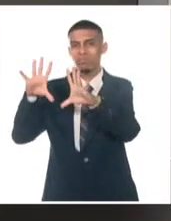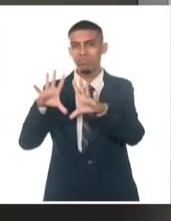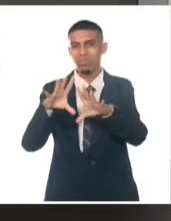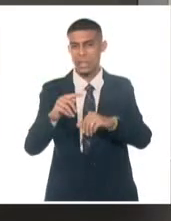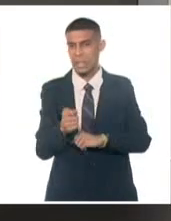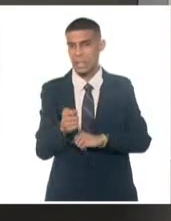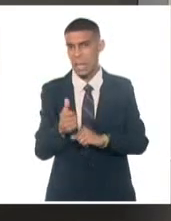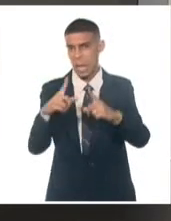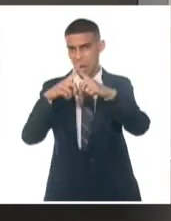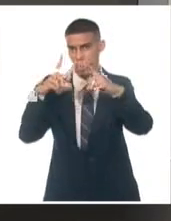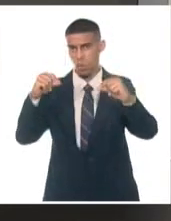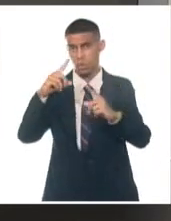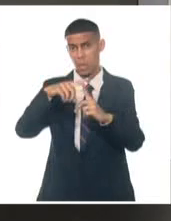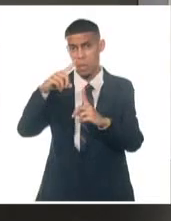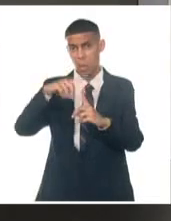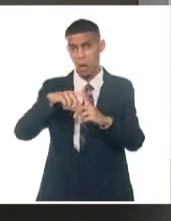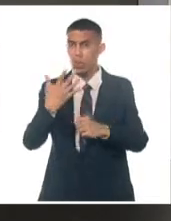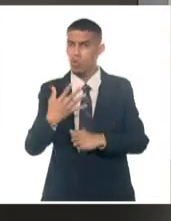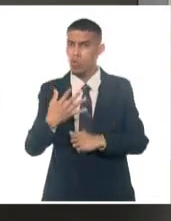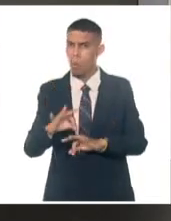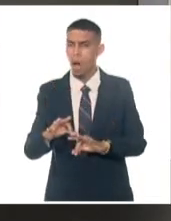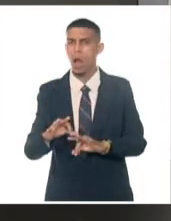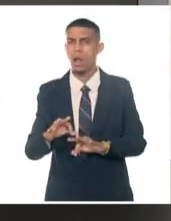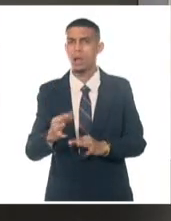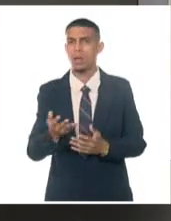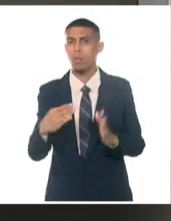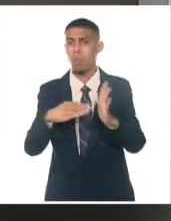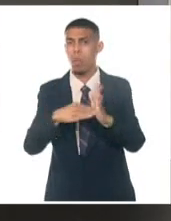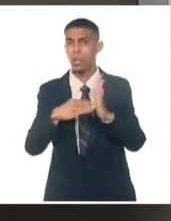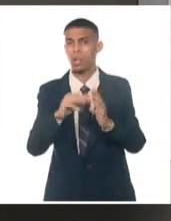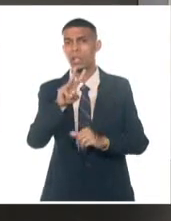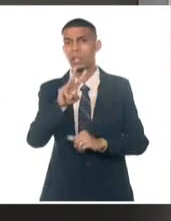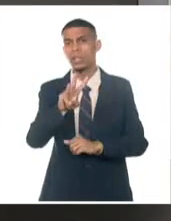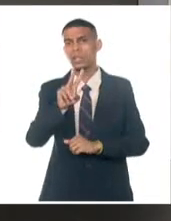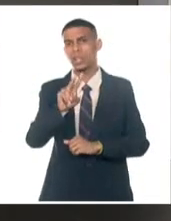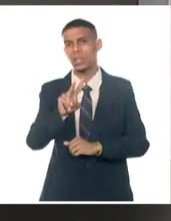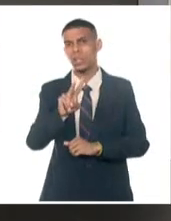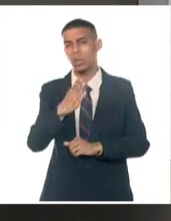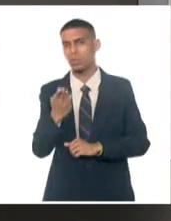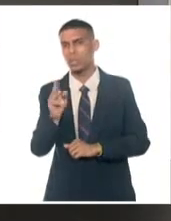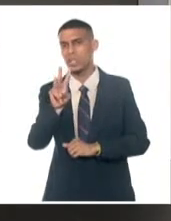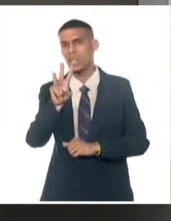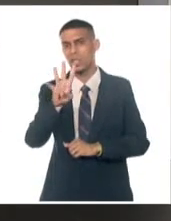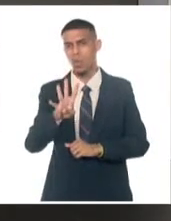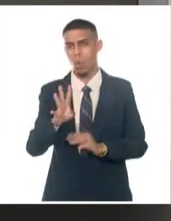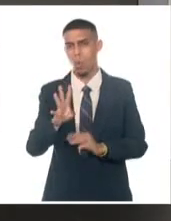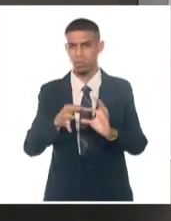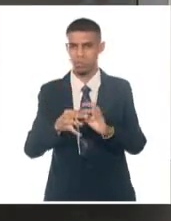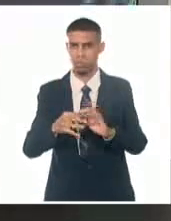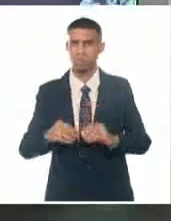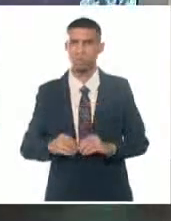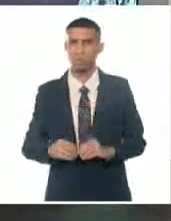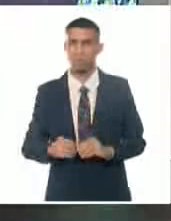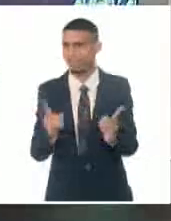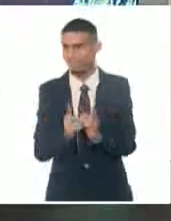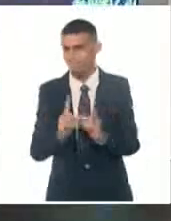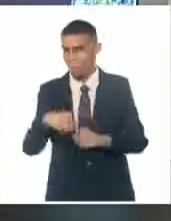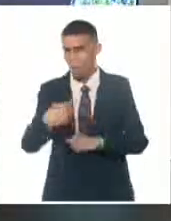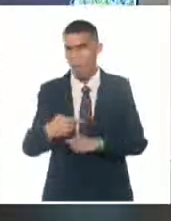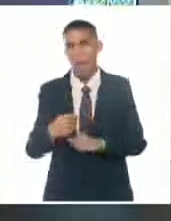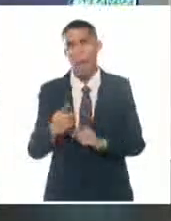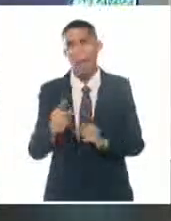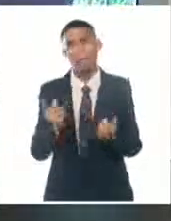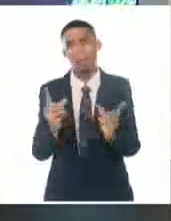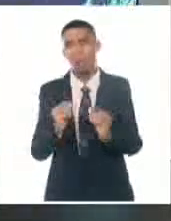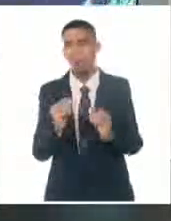se mantienen con poca variación, las máximas en la tarde entre 32 y 34 grados Celsius. En resumen, para mañana poco cambia en las